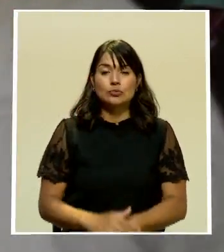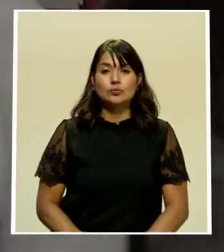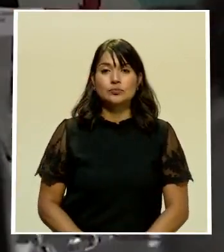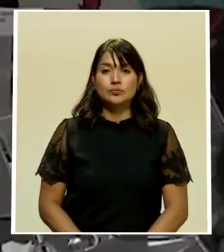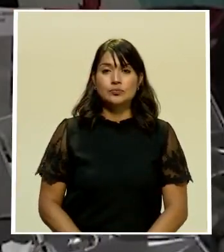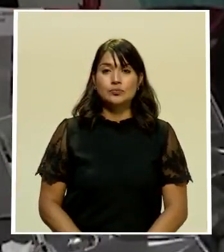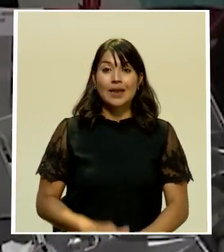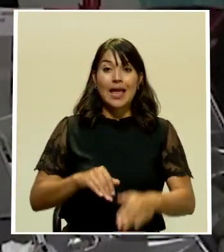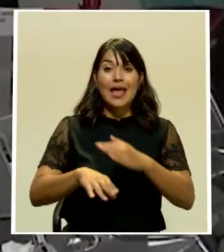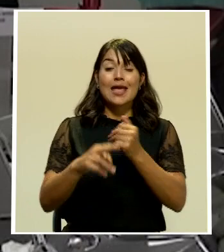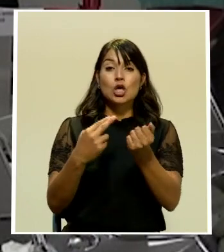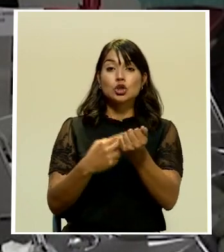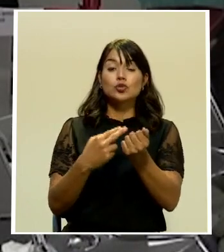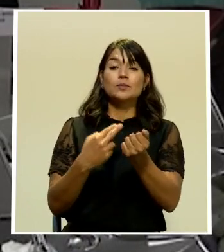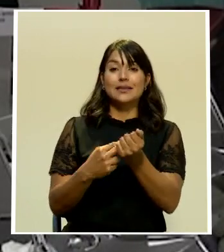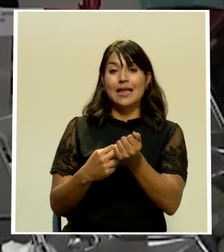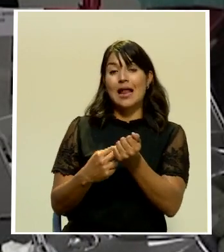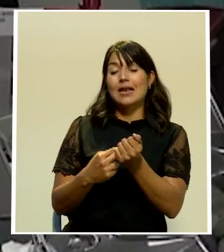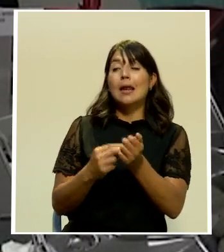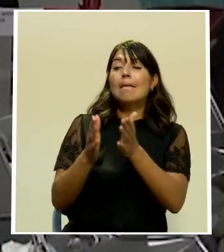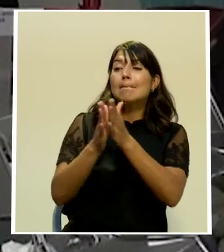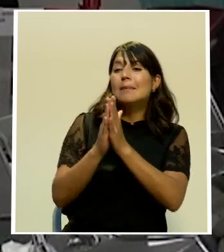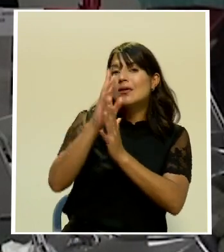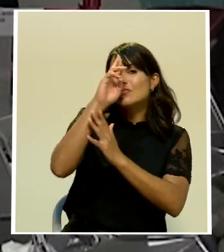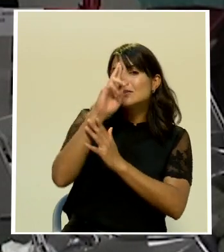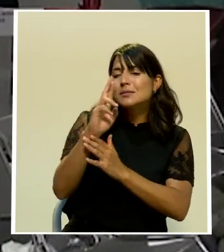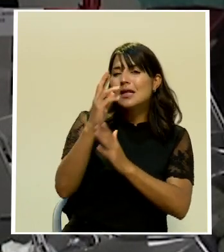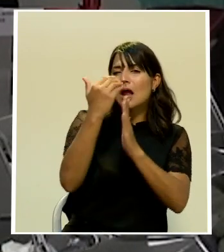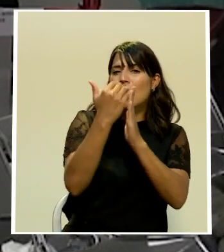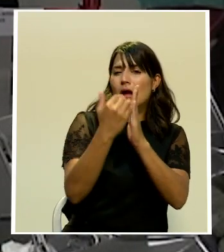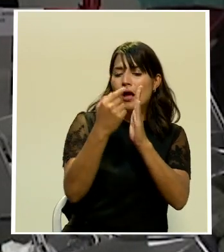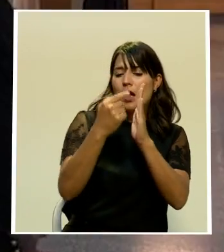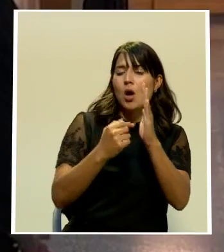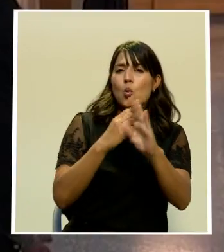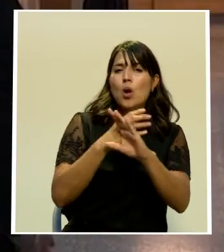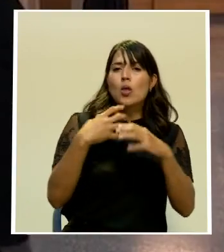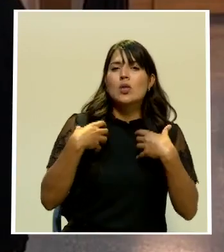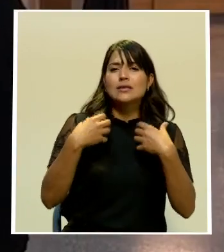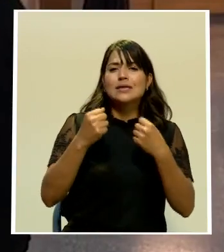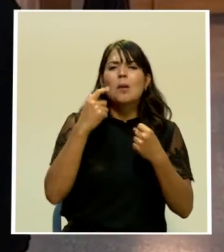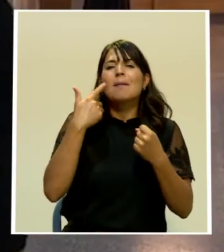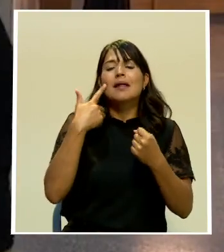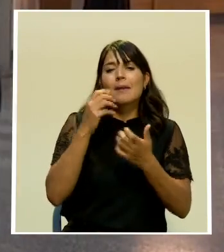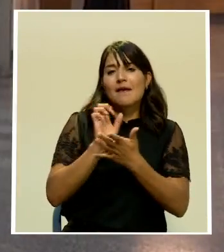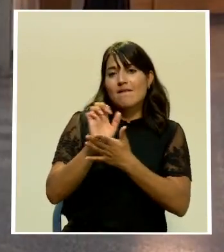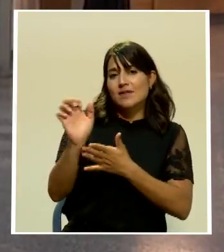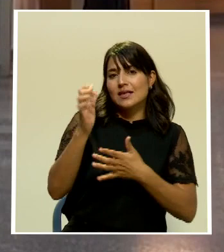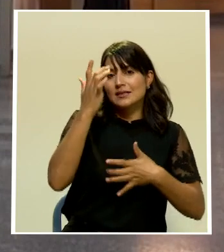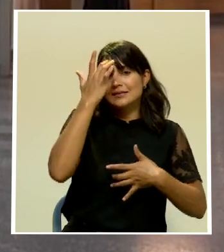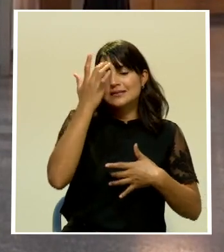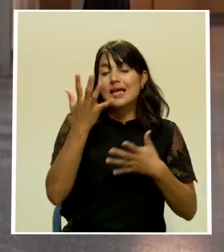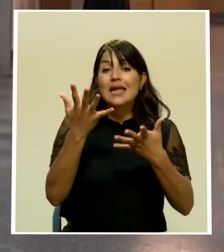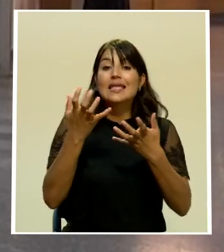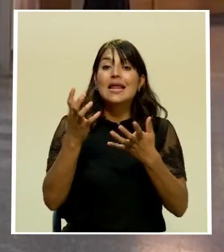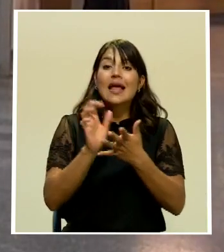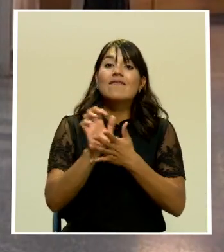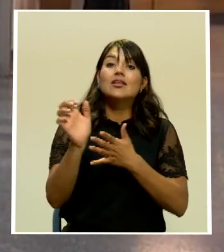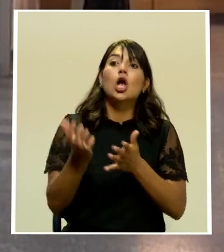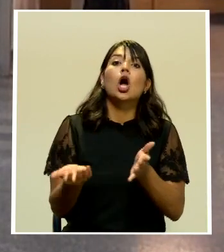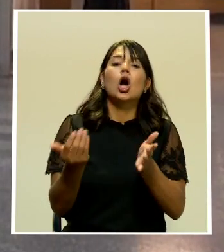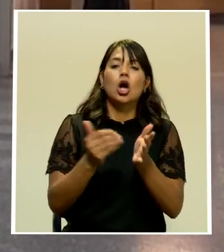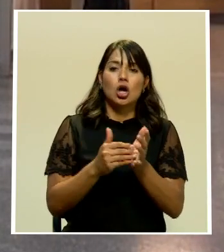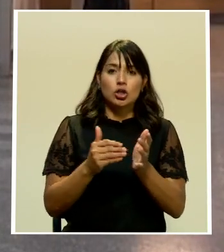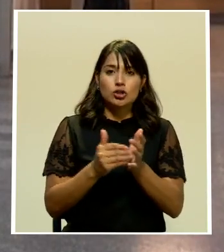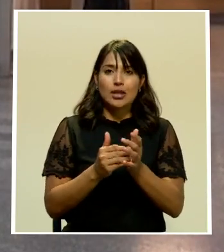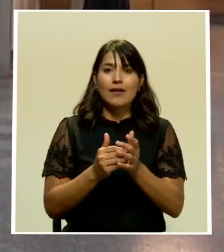En el hospital Garbanate piden respetar las medidas de seguridad para prevenir contagios quieren evitar que se repita el